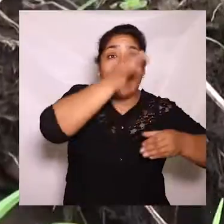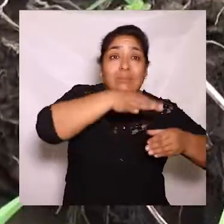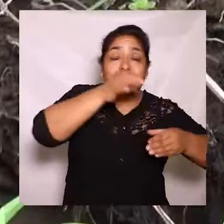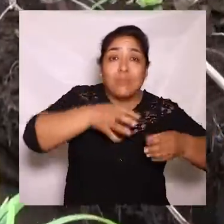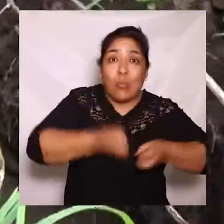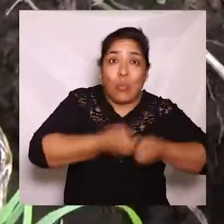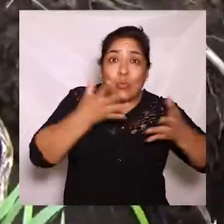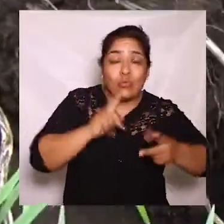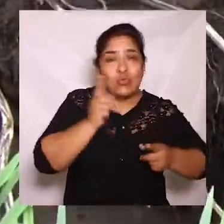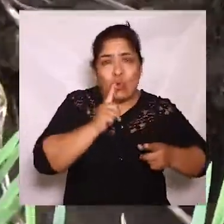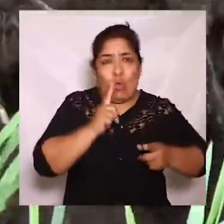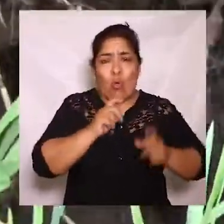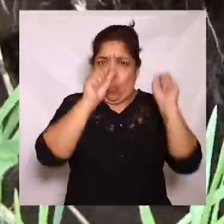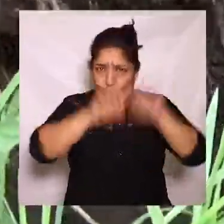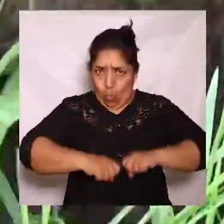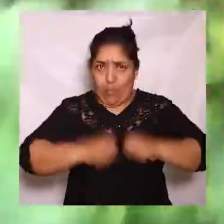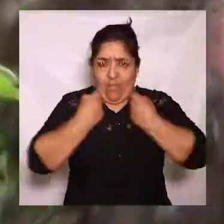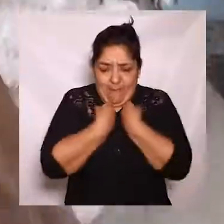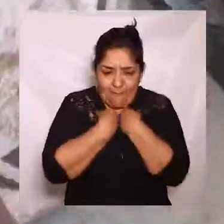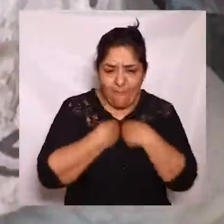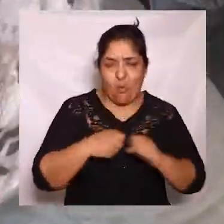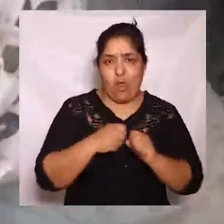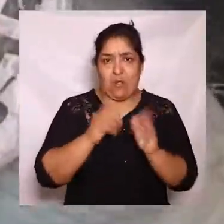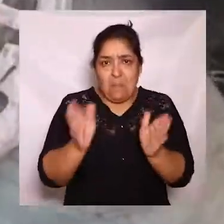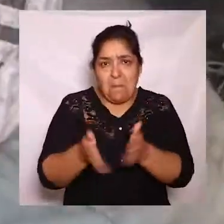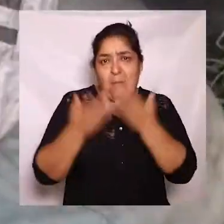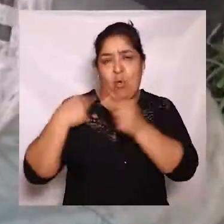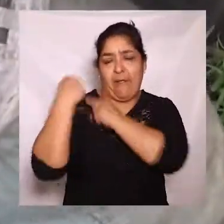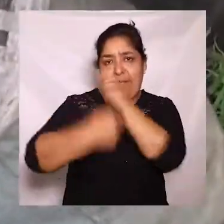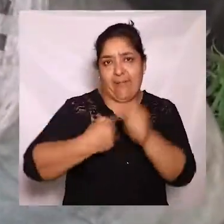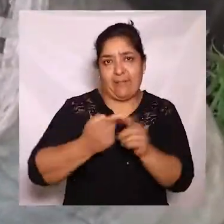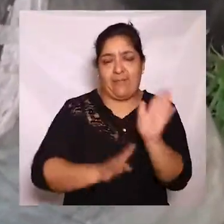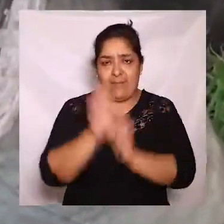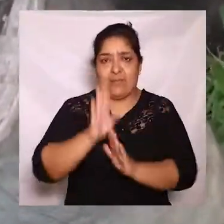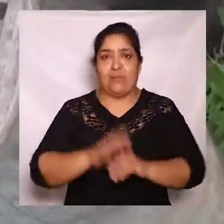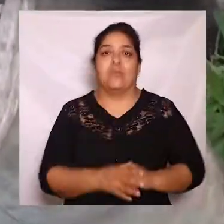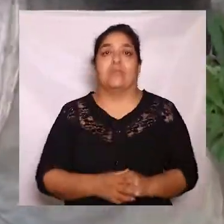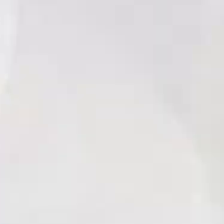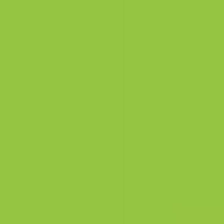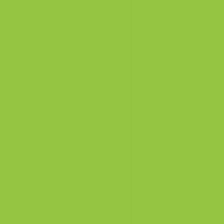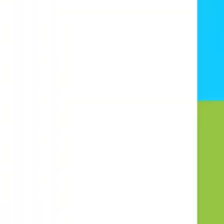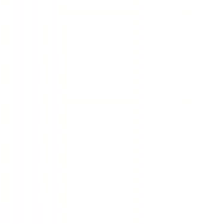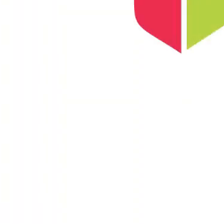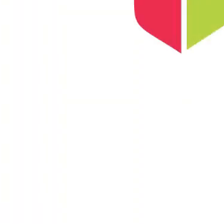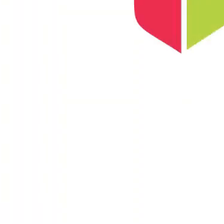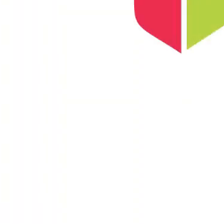necesariamente el problema de la productividad. Podemos hacer muchos más esfuerzos, mejoras genéticas, mejoras de desarrollo.